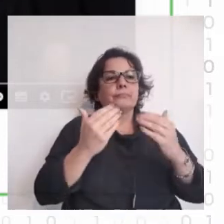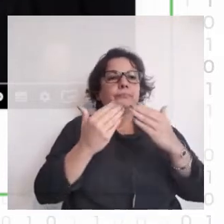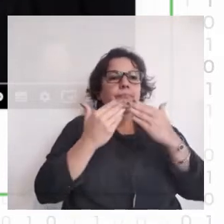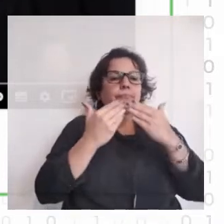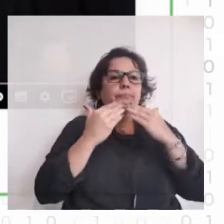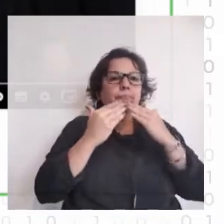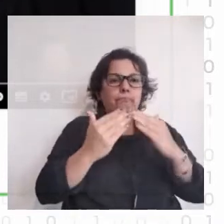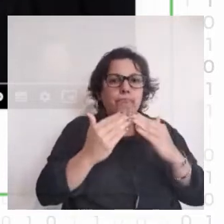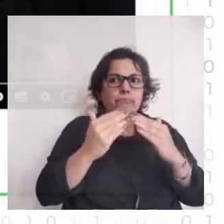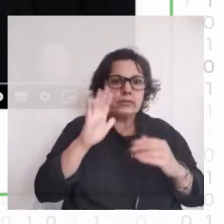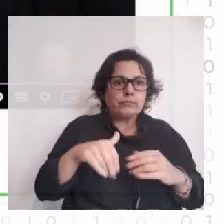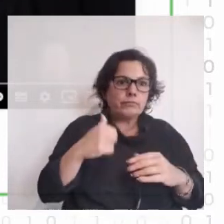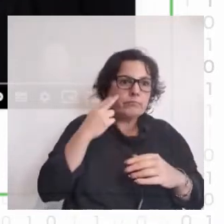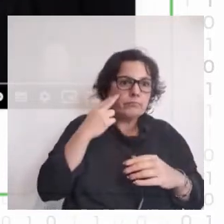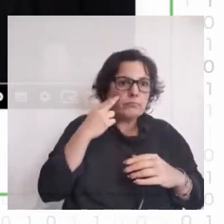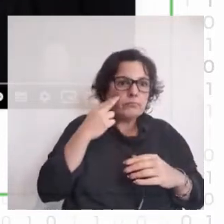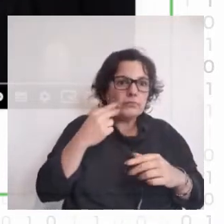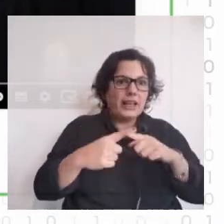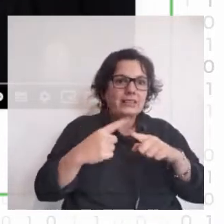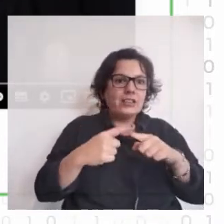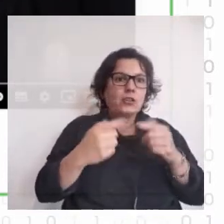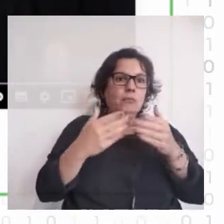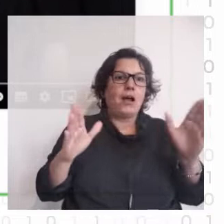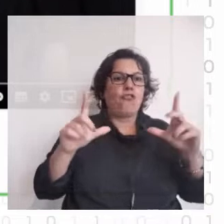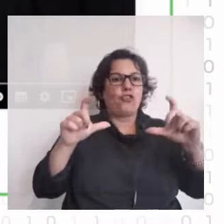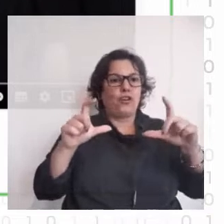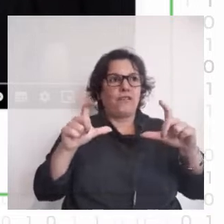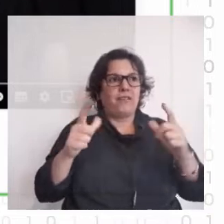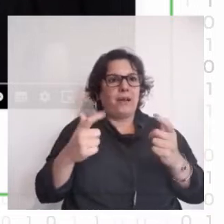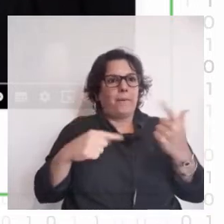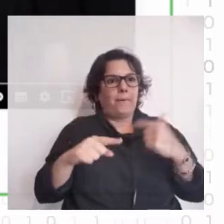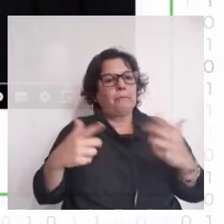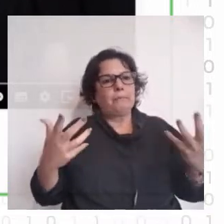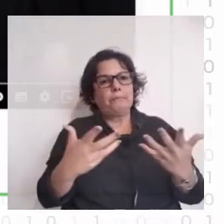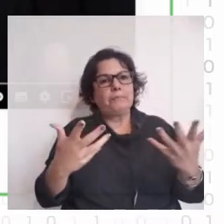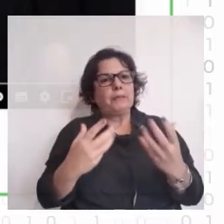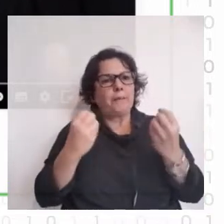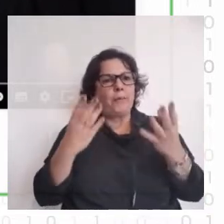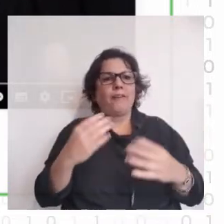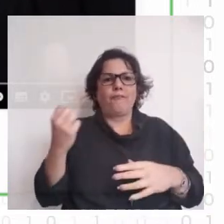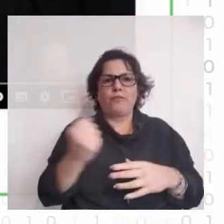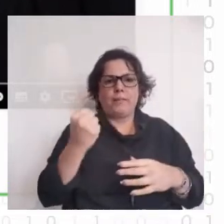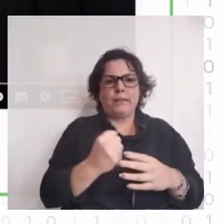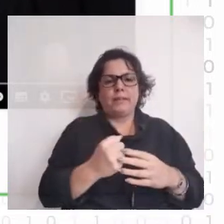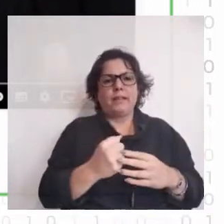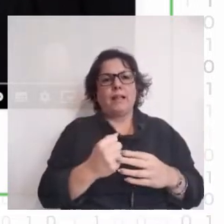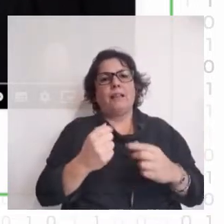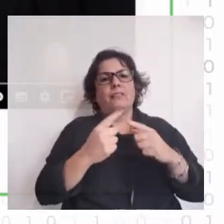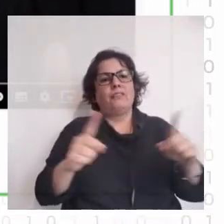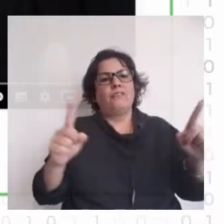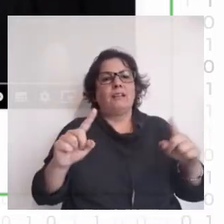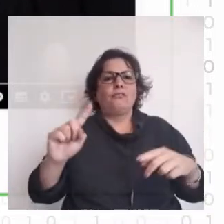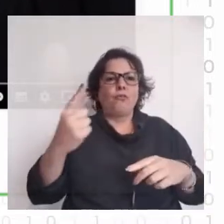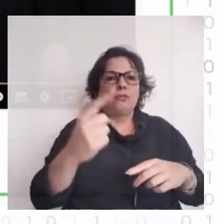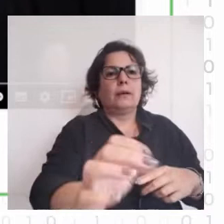existió desde el comienzo de la fotografía porque hoy en día es tan relevante. La diferencia fundamental que observamos